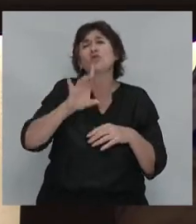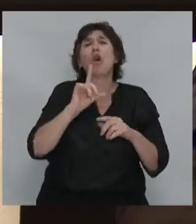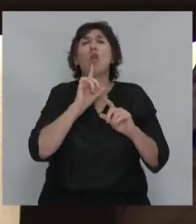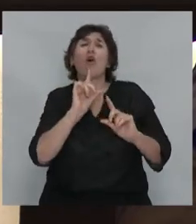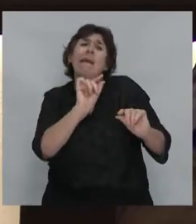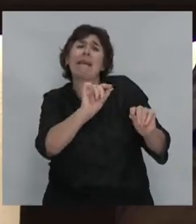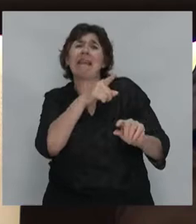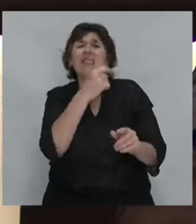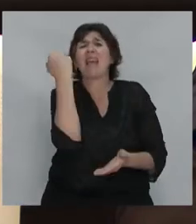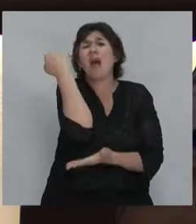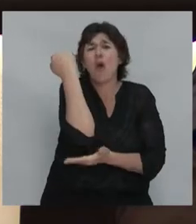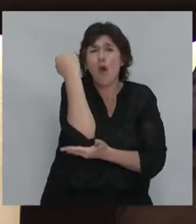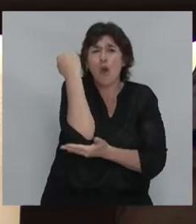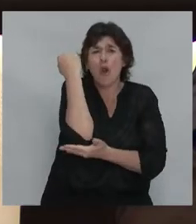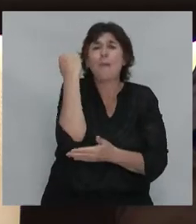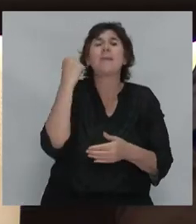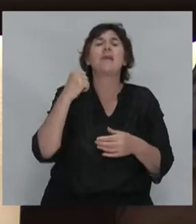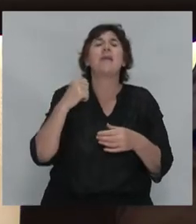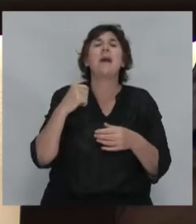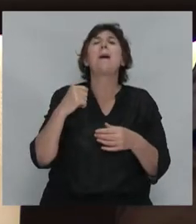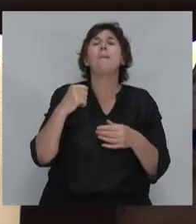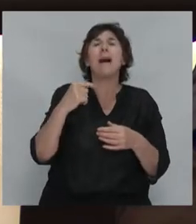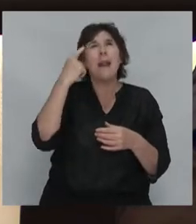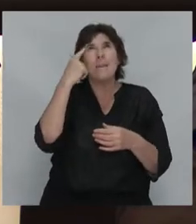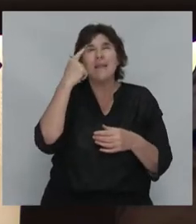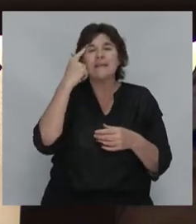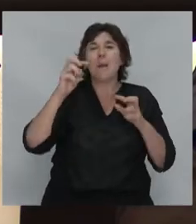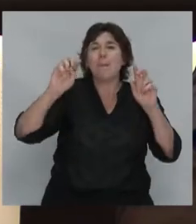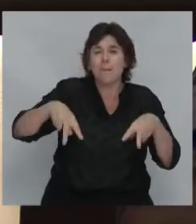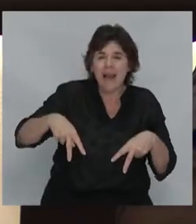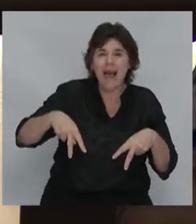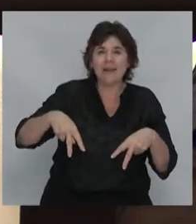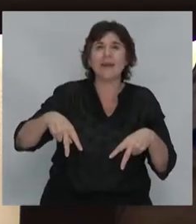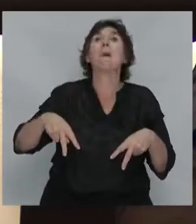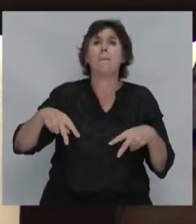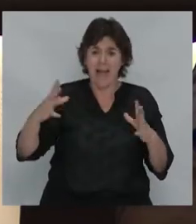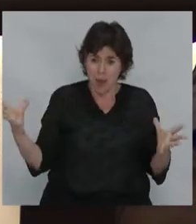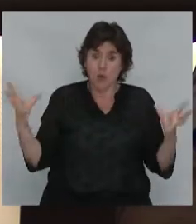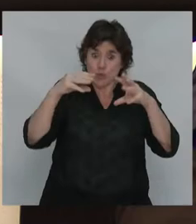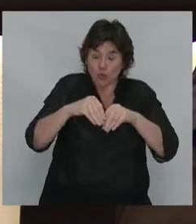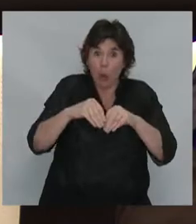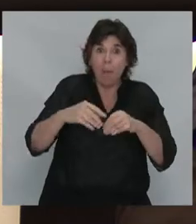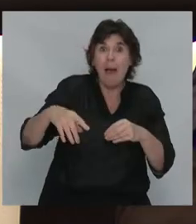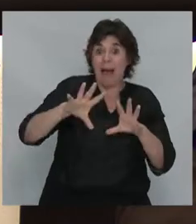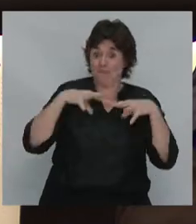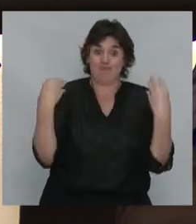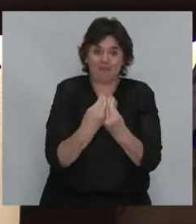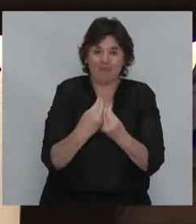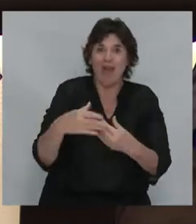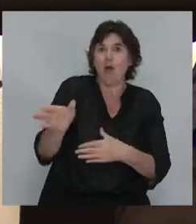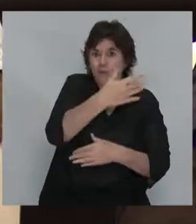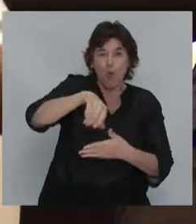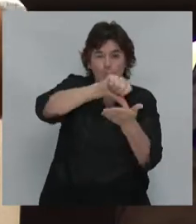económica para construir un programa que permita sumar a todos, hay muchas cosas que hay que